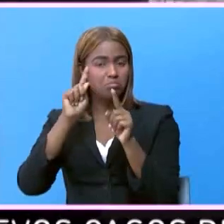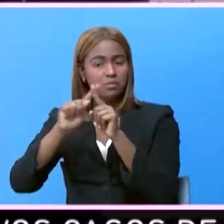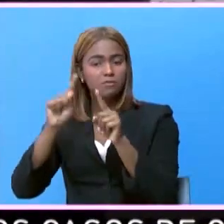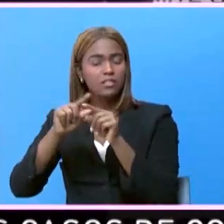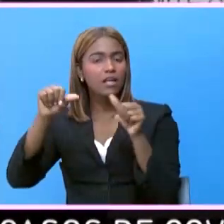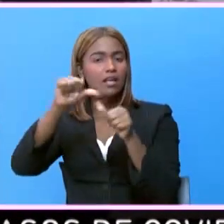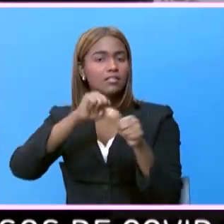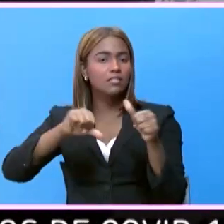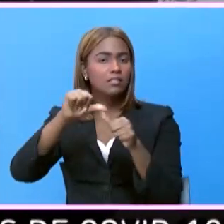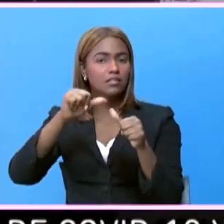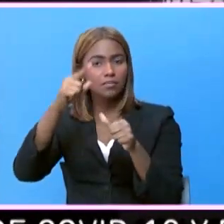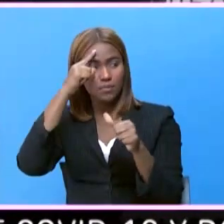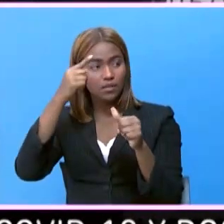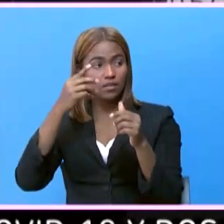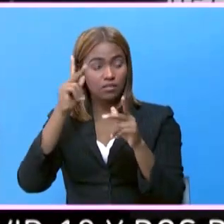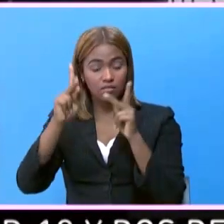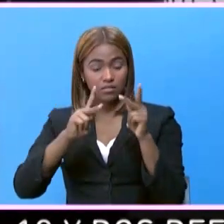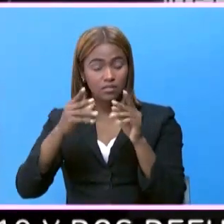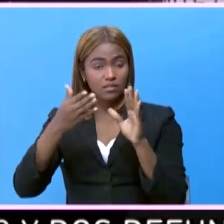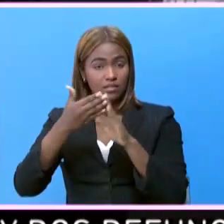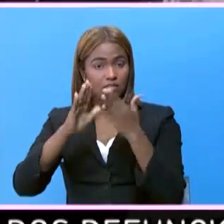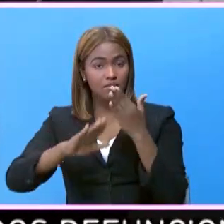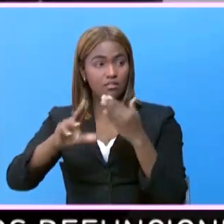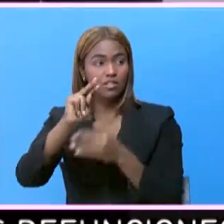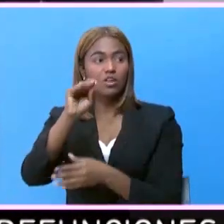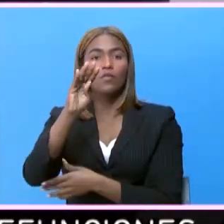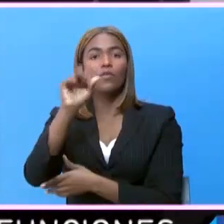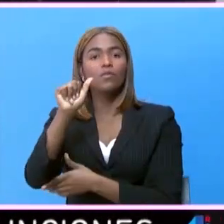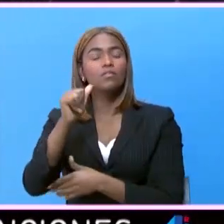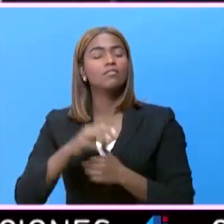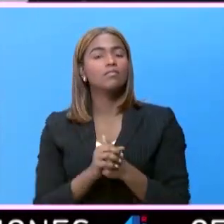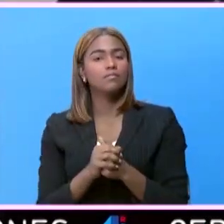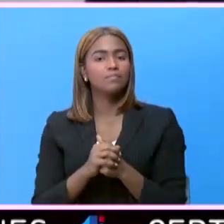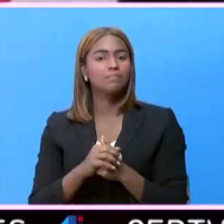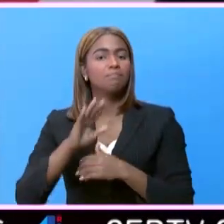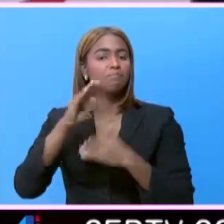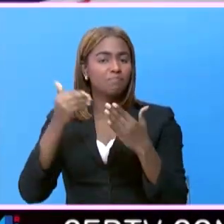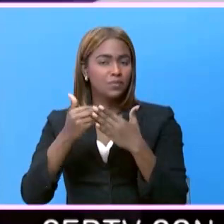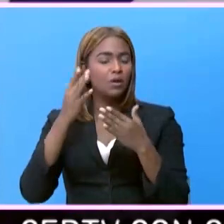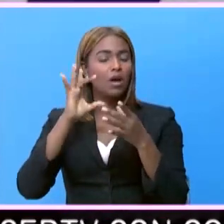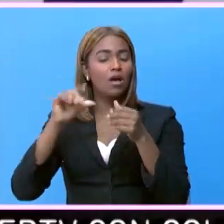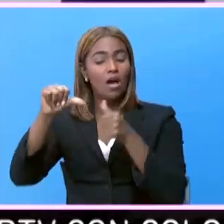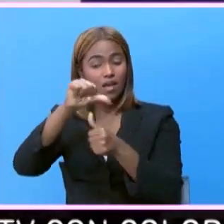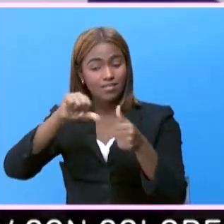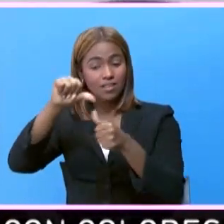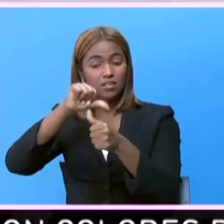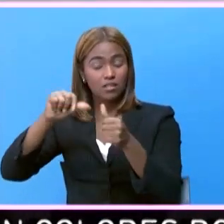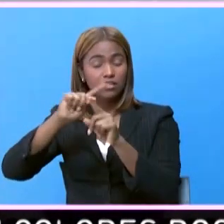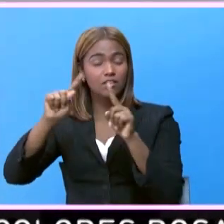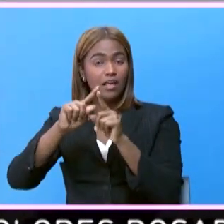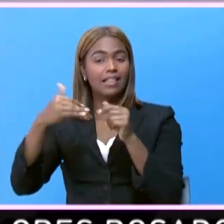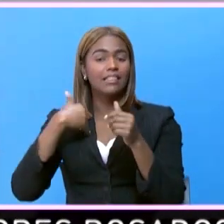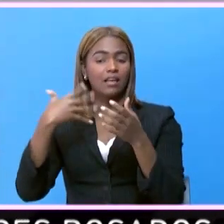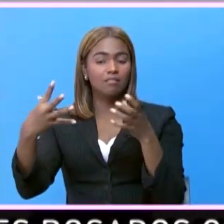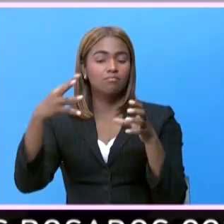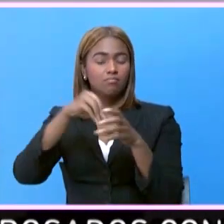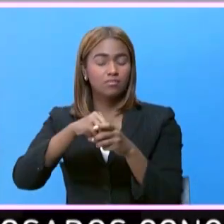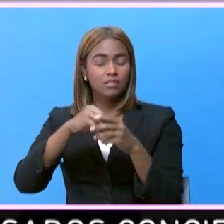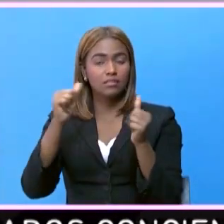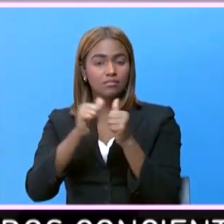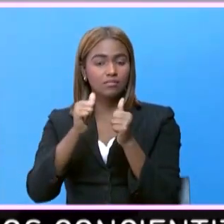asociaciones de la facción del señor Junior Arias Novoa? Todas las asociaciones forman parte